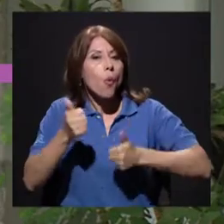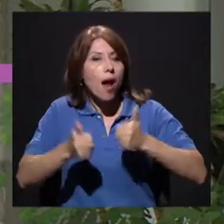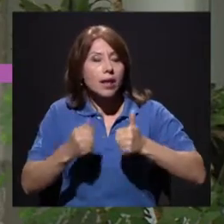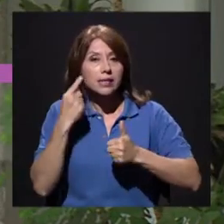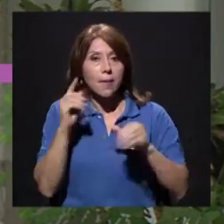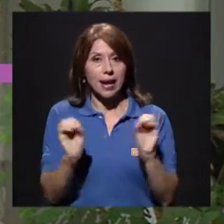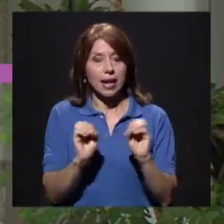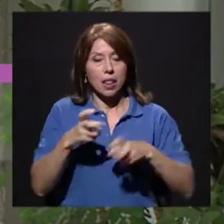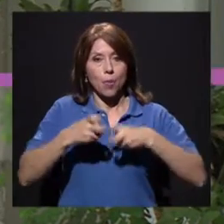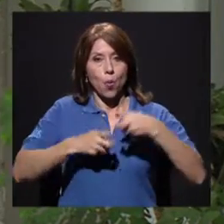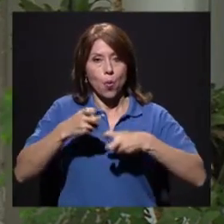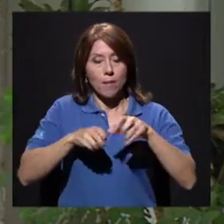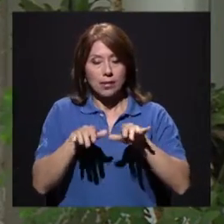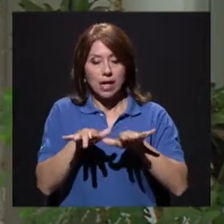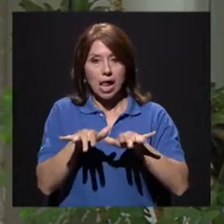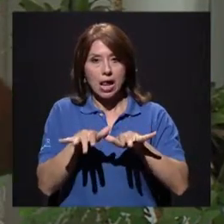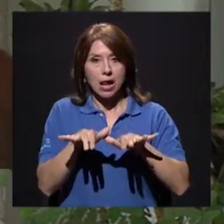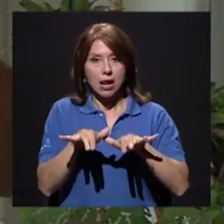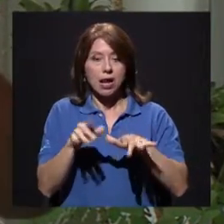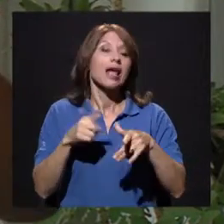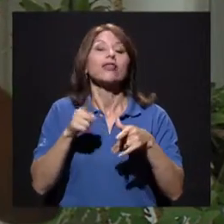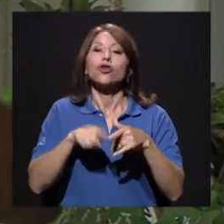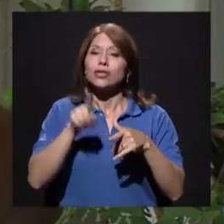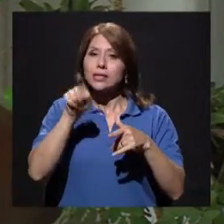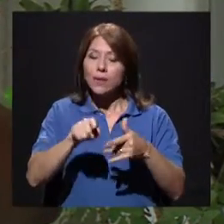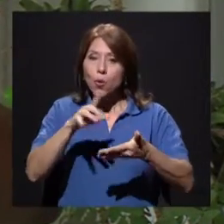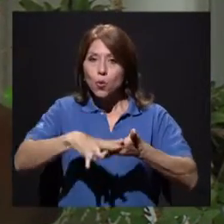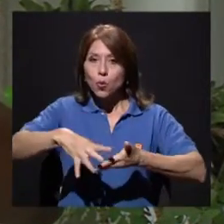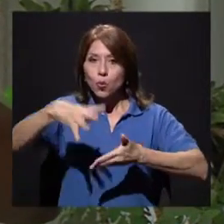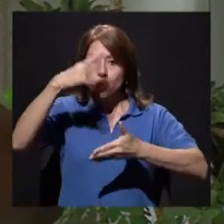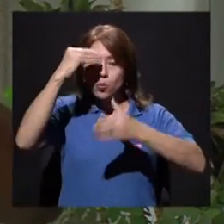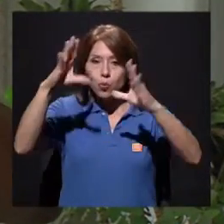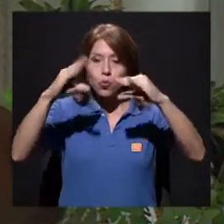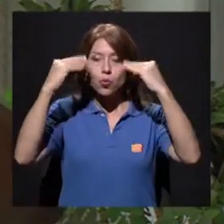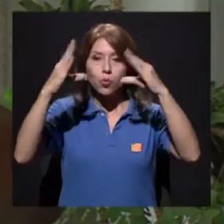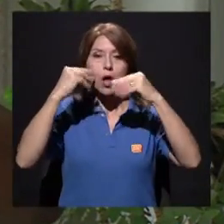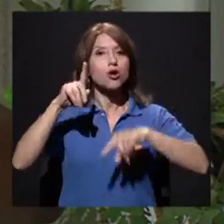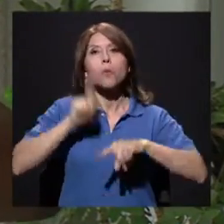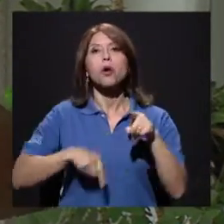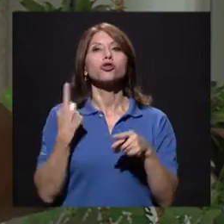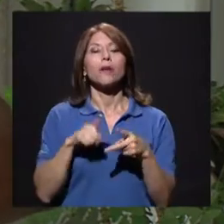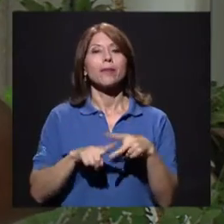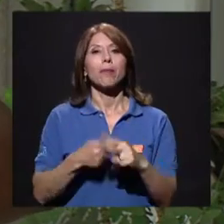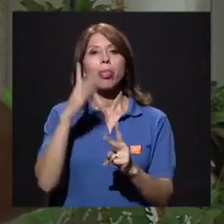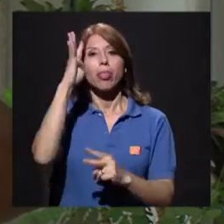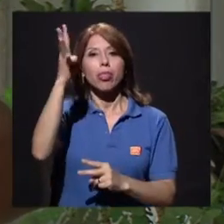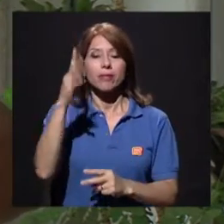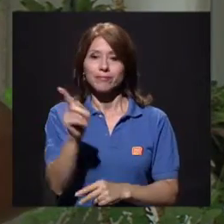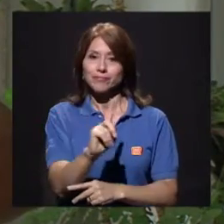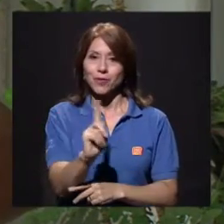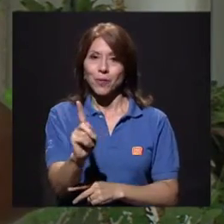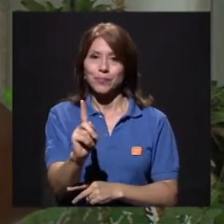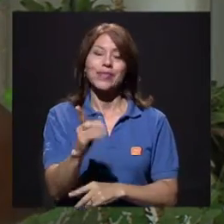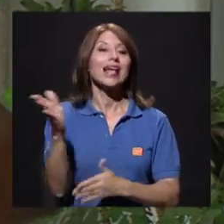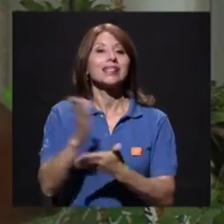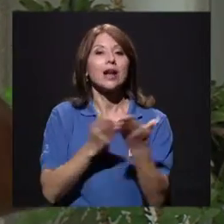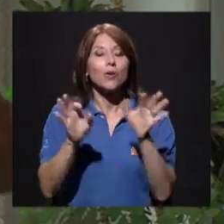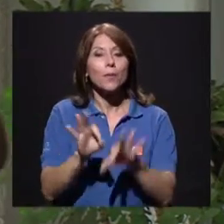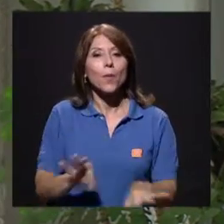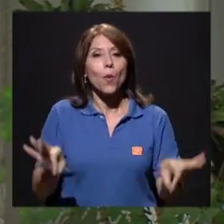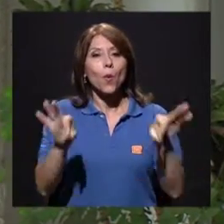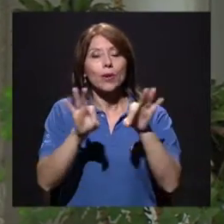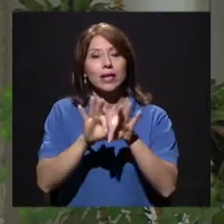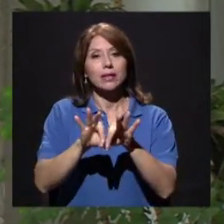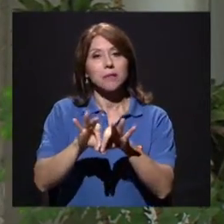proceso de asesoramiento. No puedo empezar por empezar. Pero hay dos cosas muy importantes. El médico te puede decir, bueno,